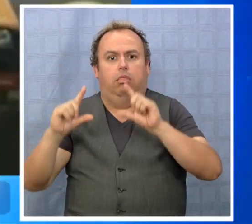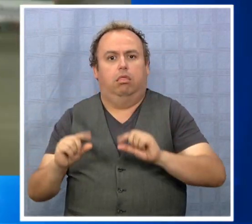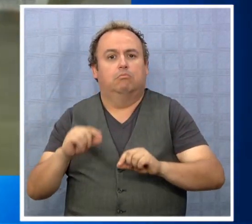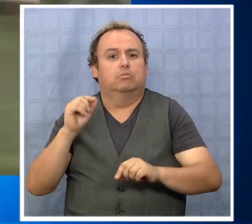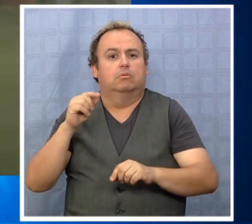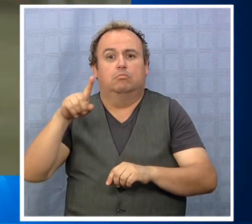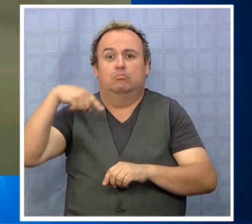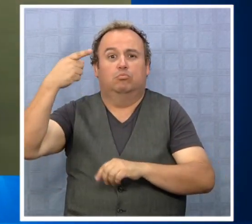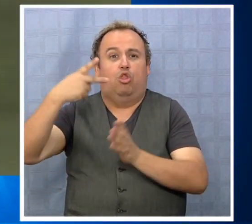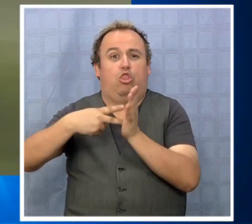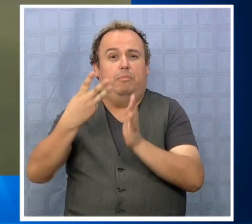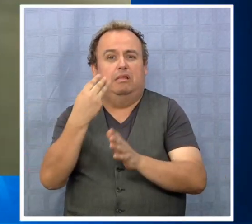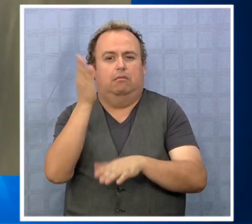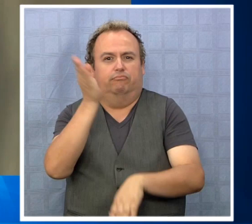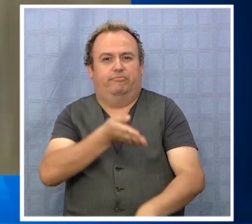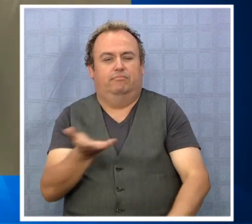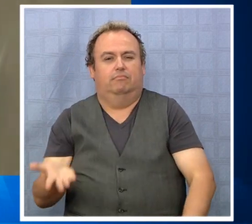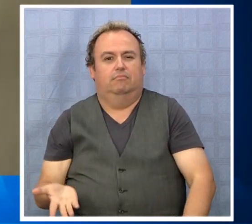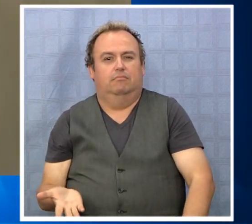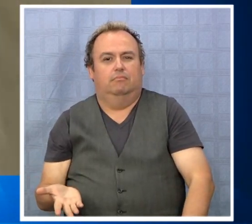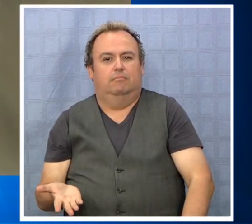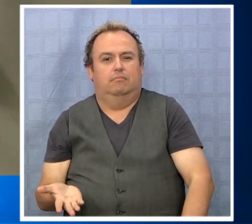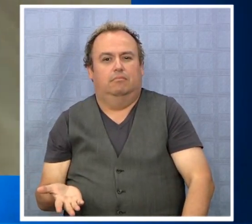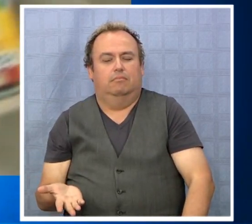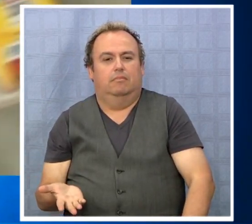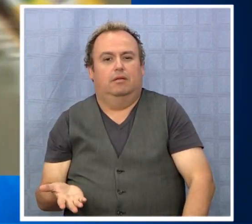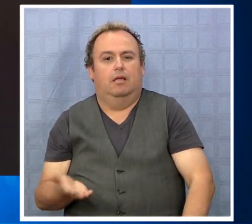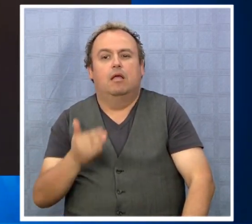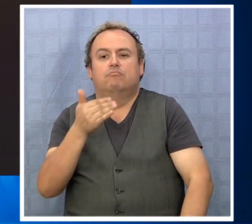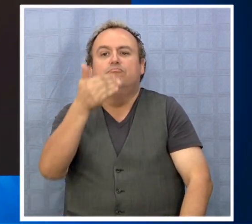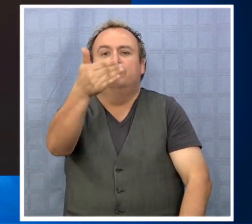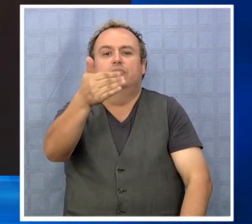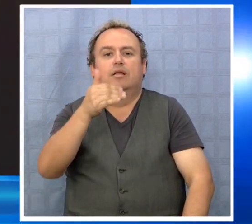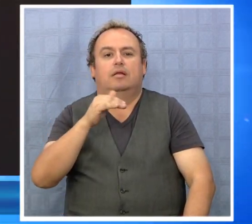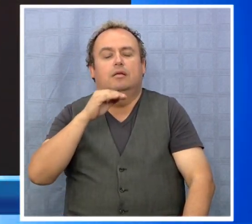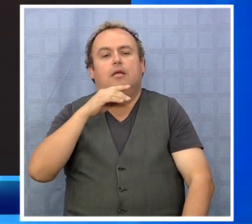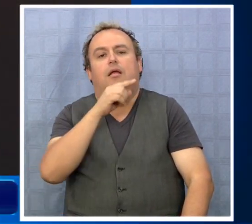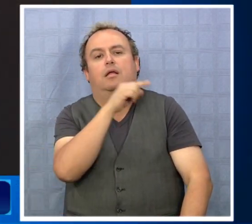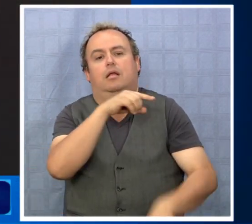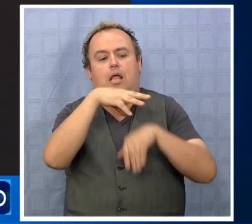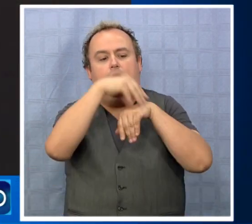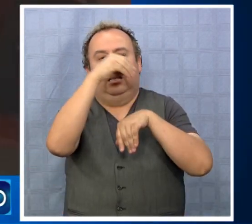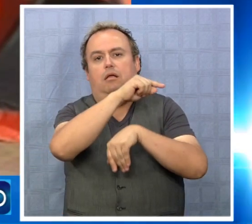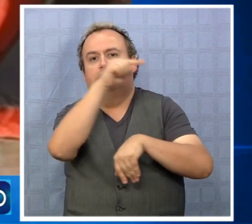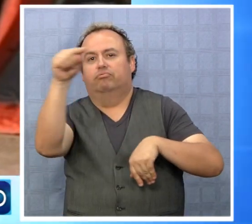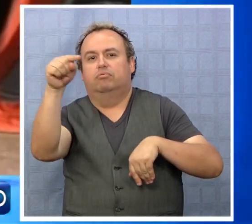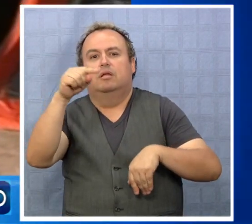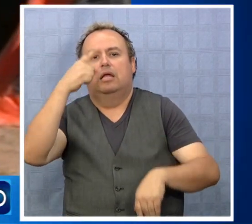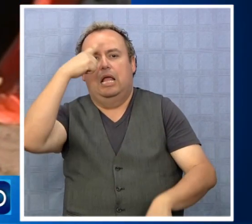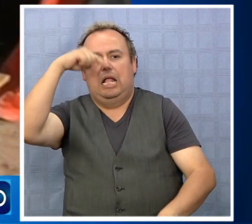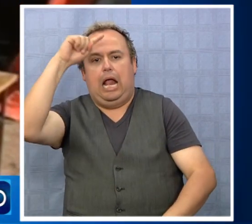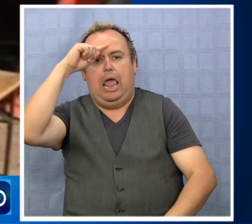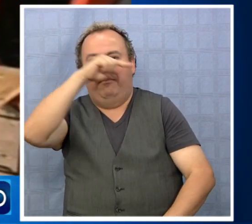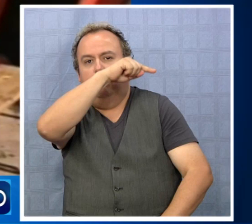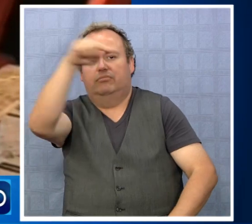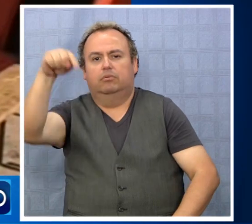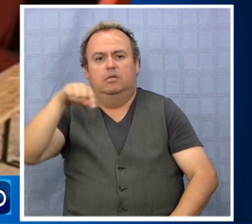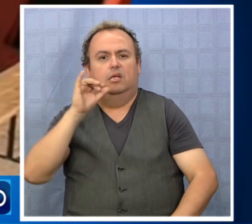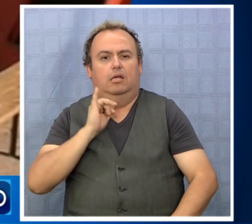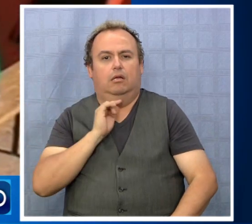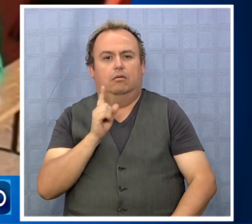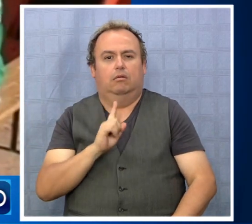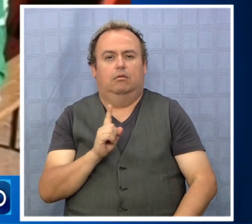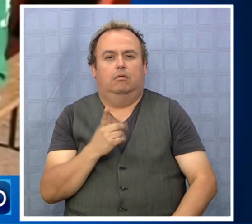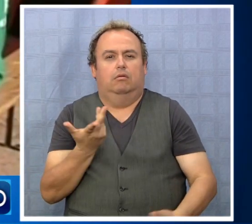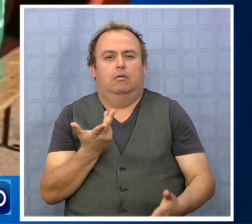estos eventos masivos, el cual convoca a mucha gente. En Cernatur no se manejan cifras exactas de lo que perdería